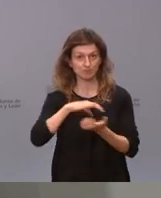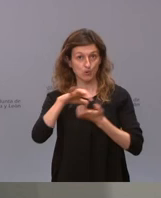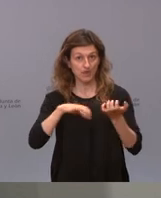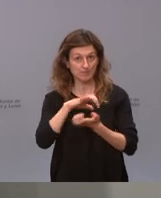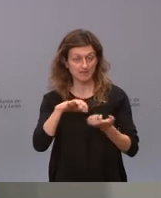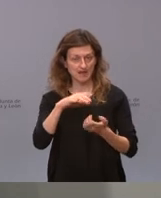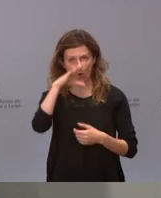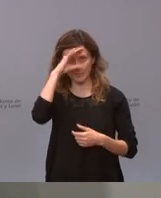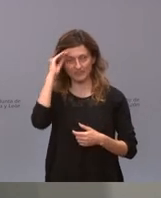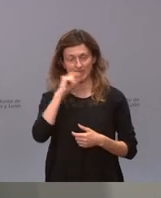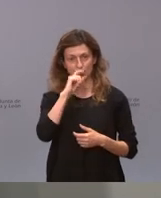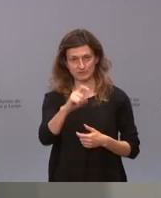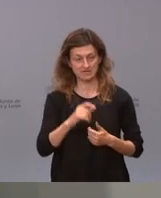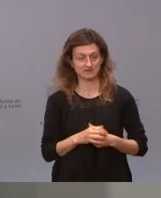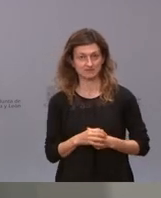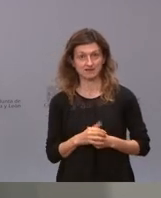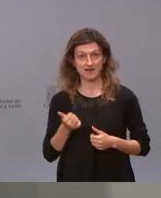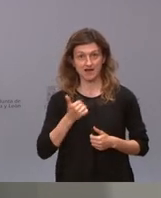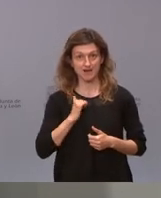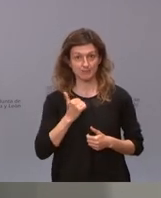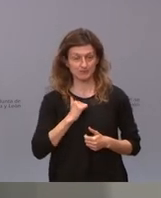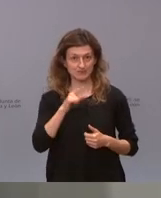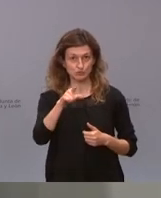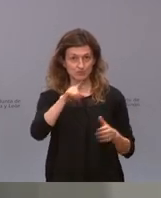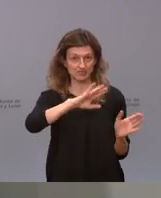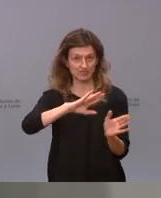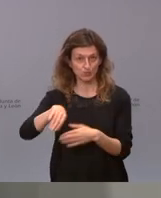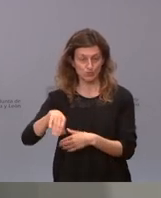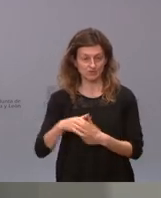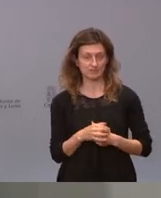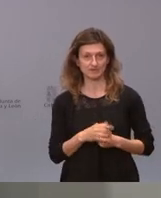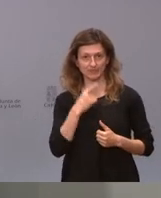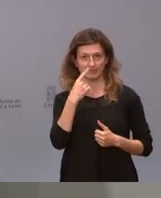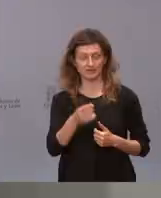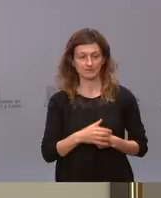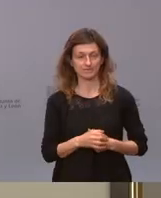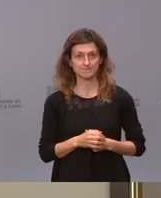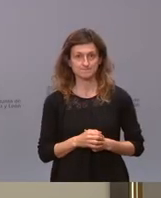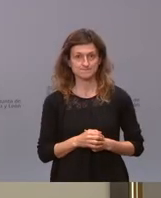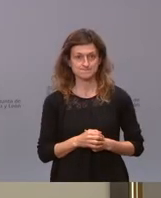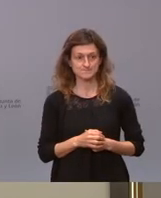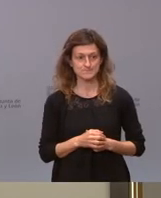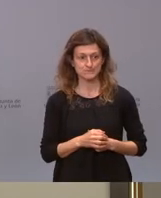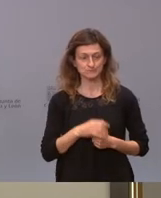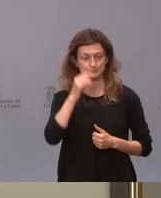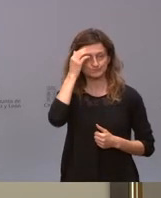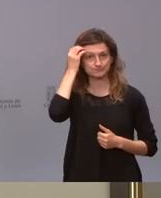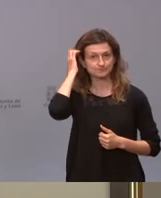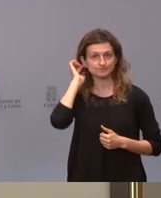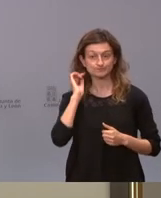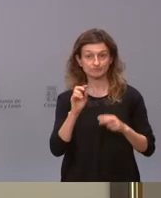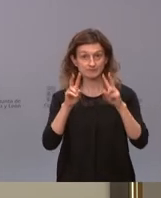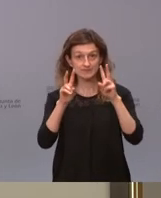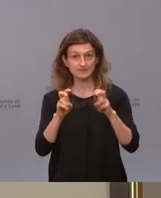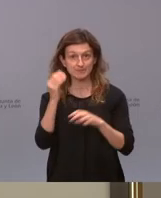comentarlo aprovechando que entraba usted se lo he querido resolver muy bien respecto a la